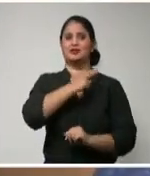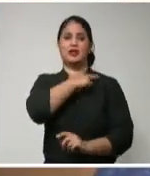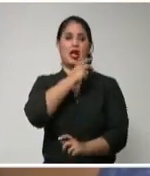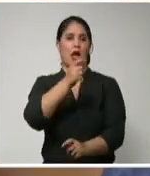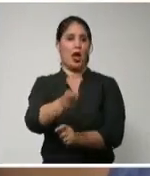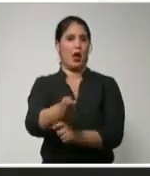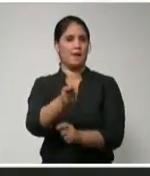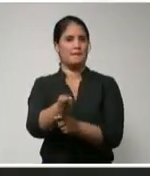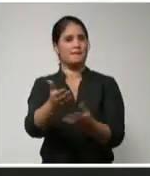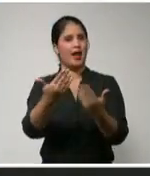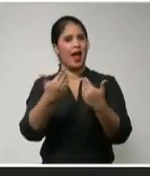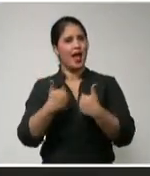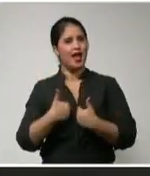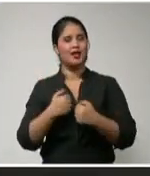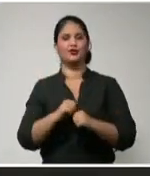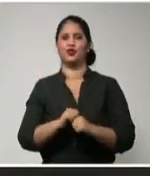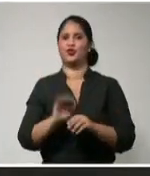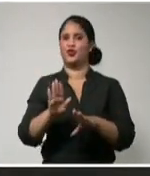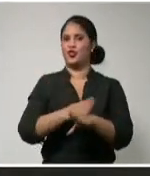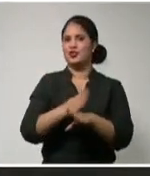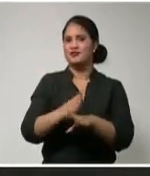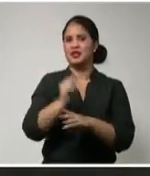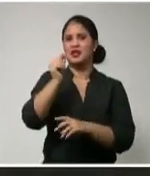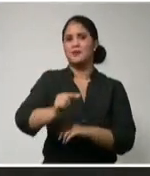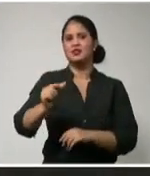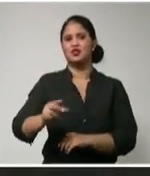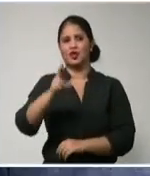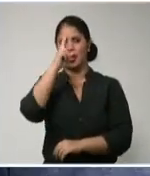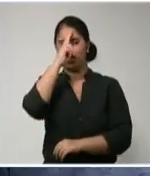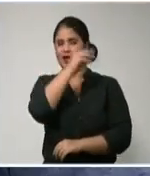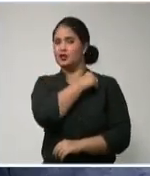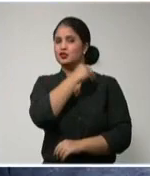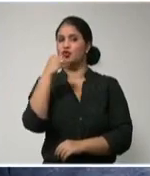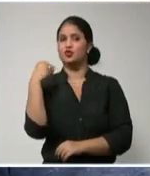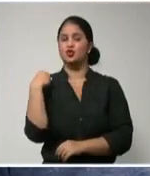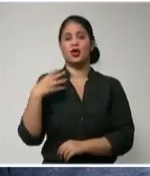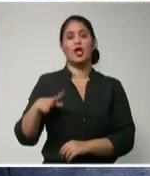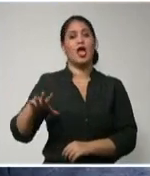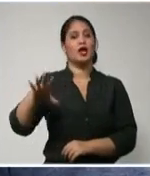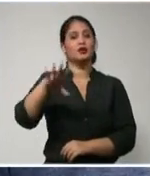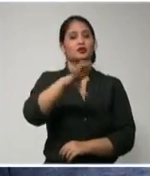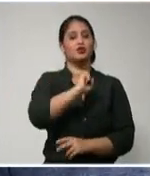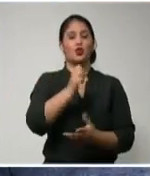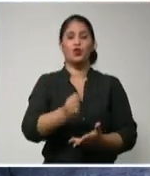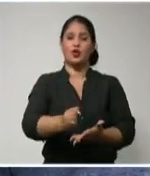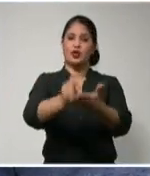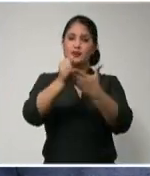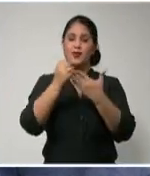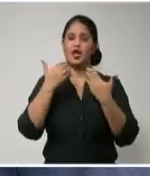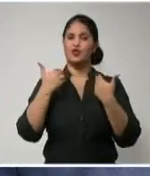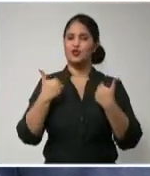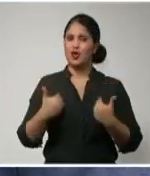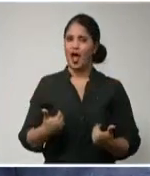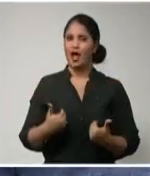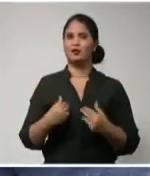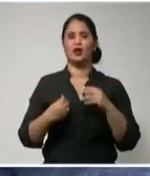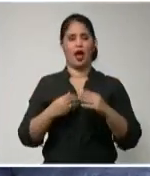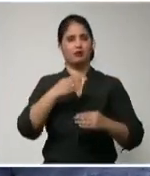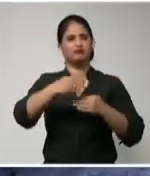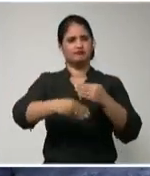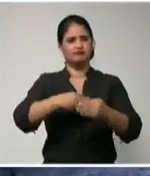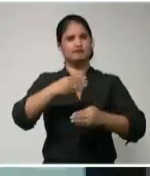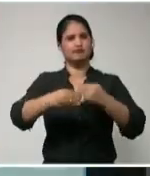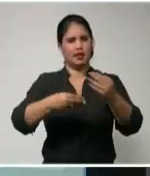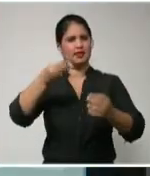rehabilitadores, todos los especialistas, todos los que me han contribuido a ese desarrollo. Un